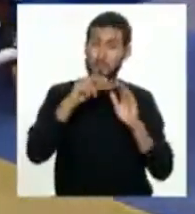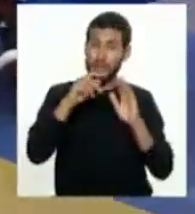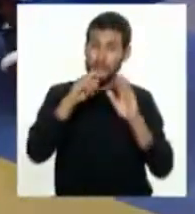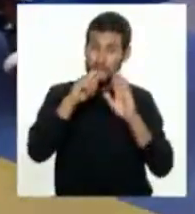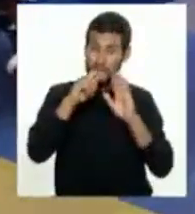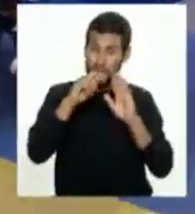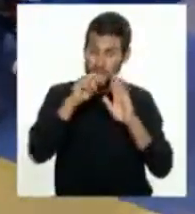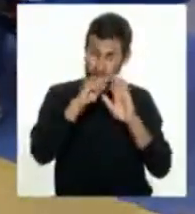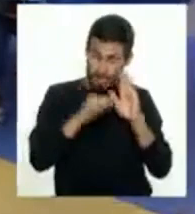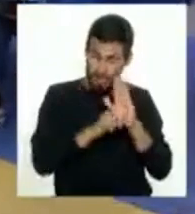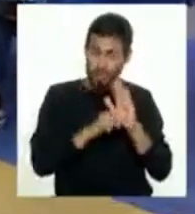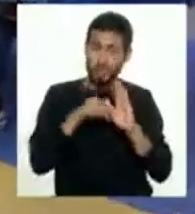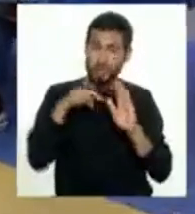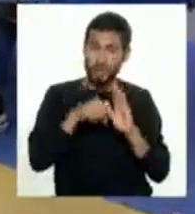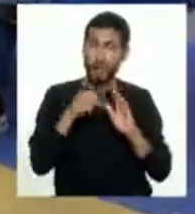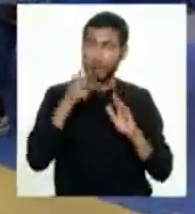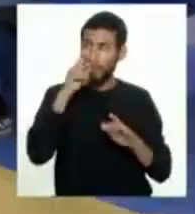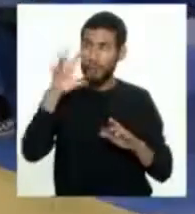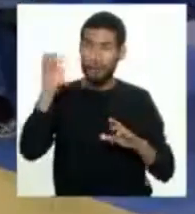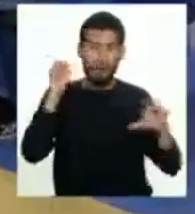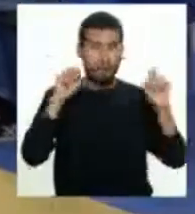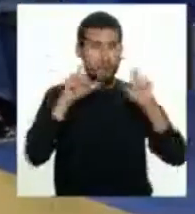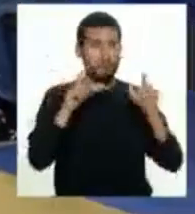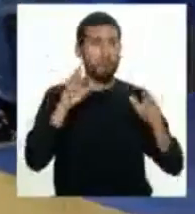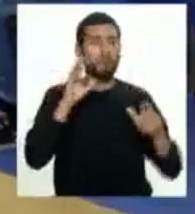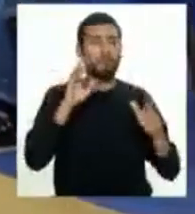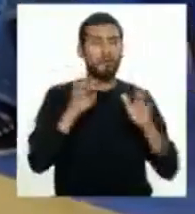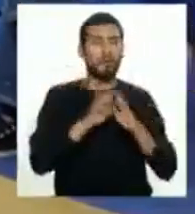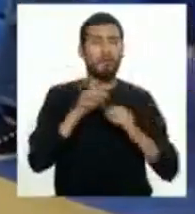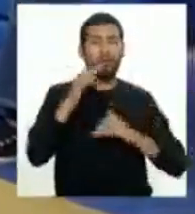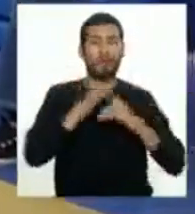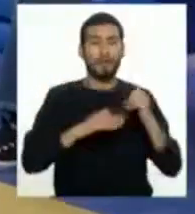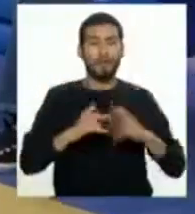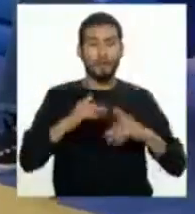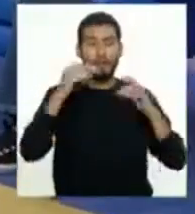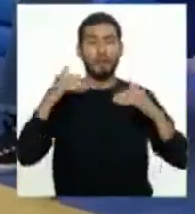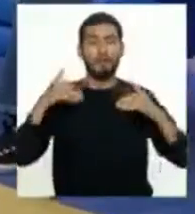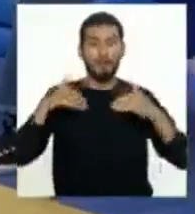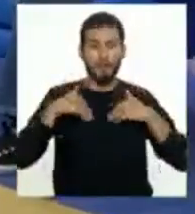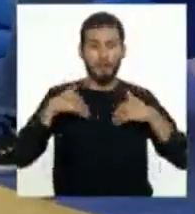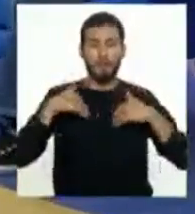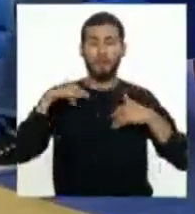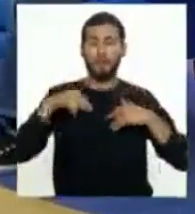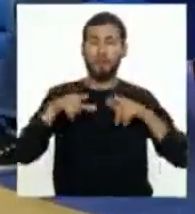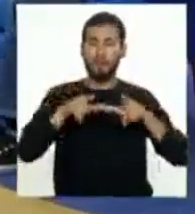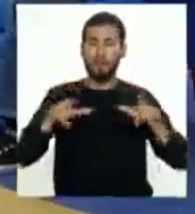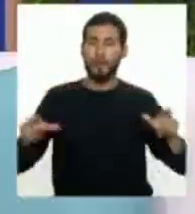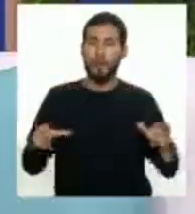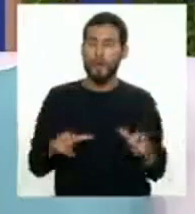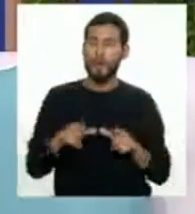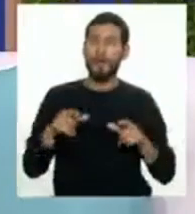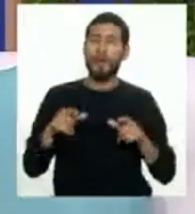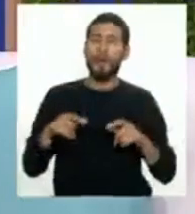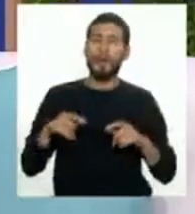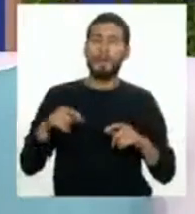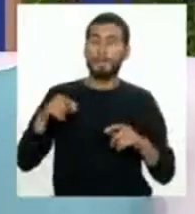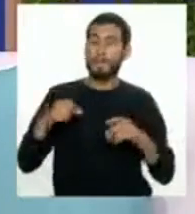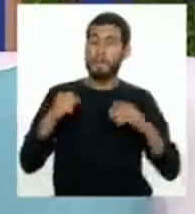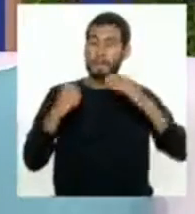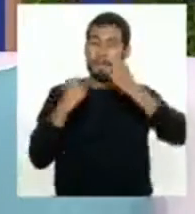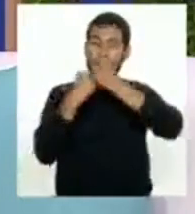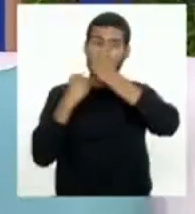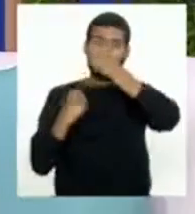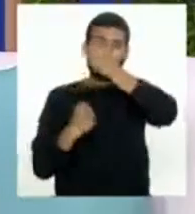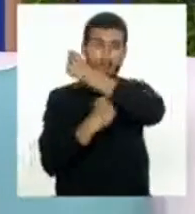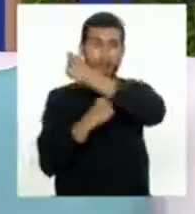uno puede identificar zonas seguras. Por ejemplo, los edificios tienen zonas de placas o zonas donde las columnas han